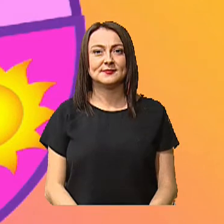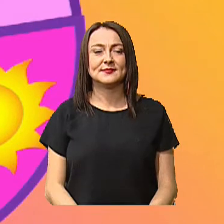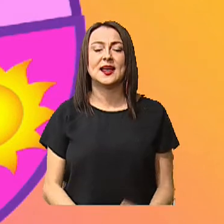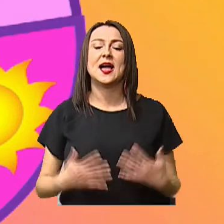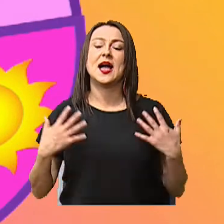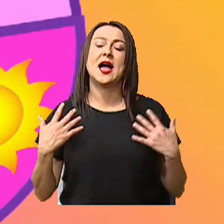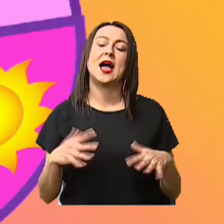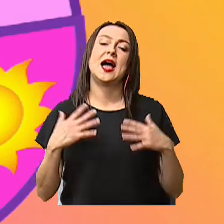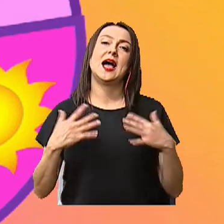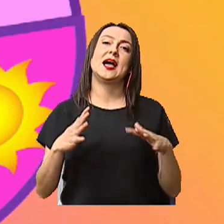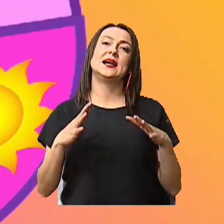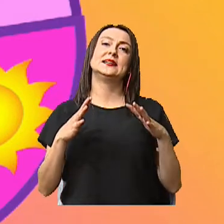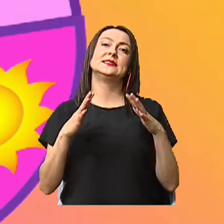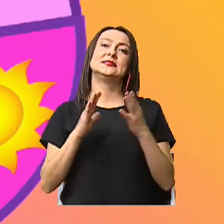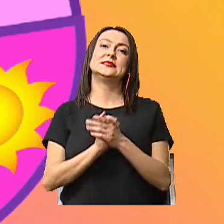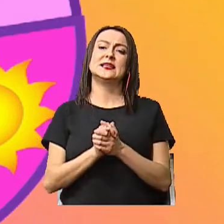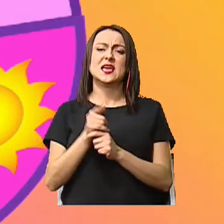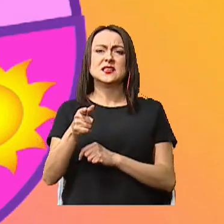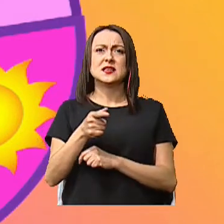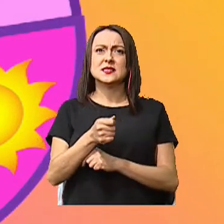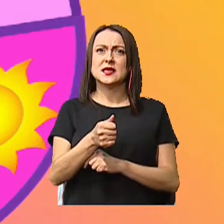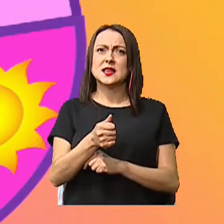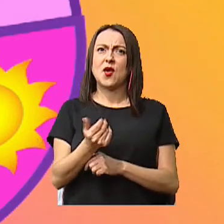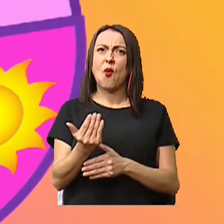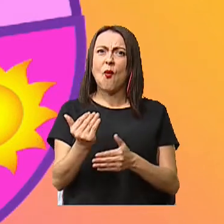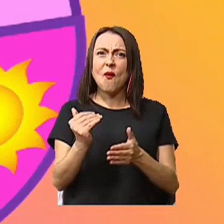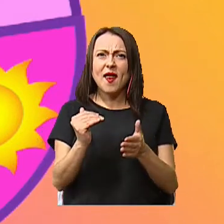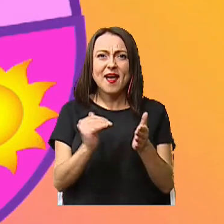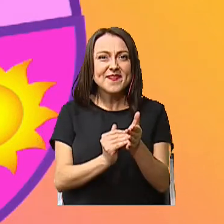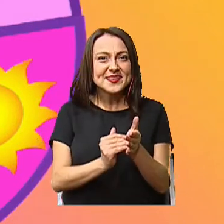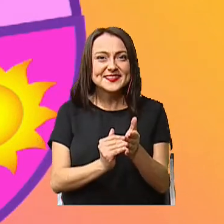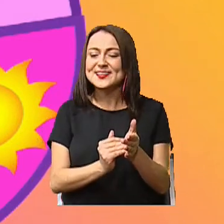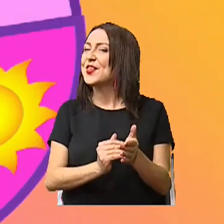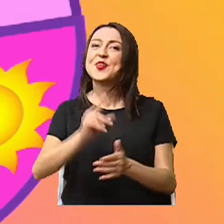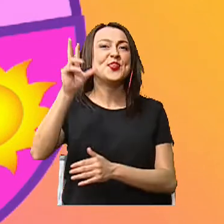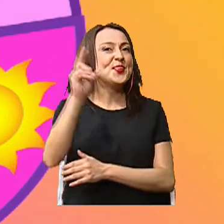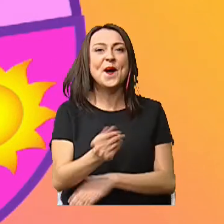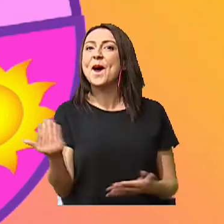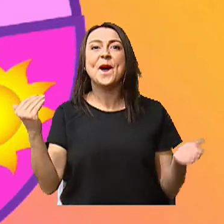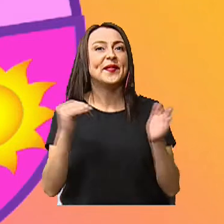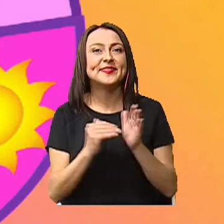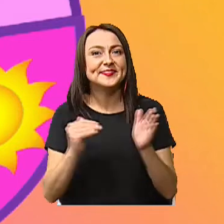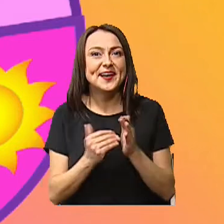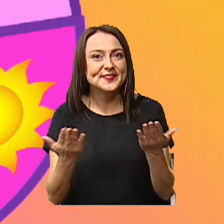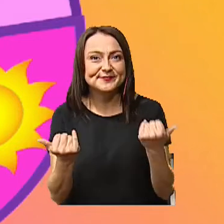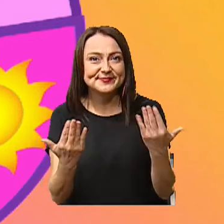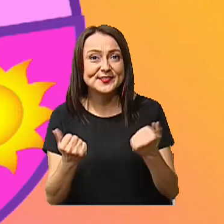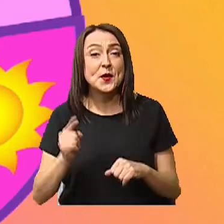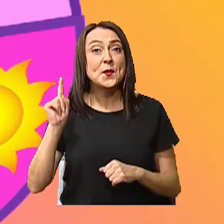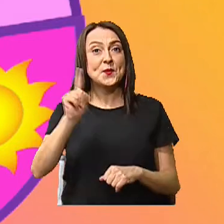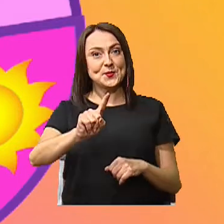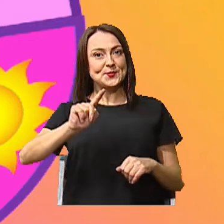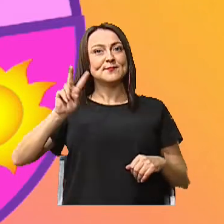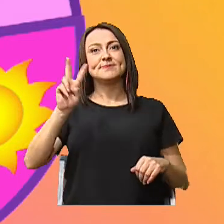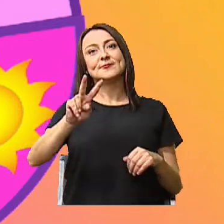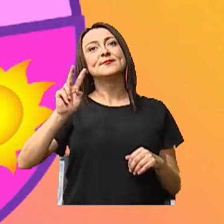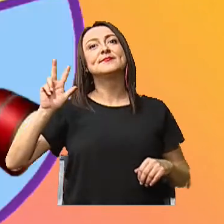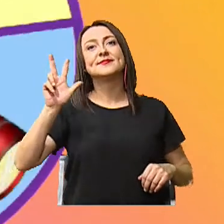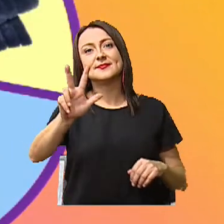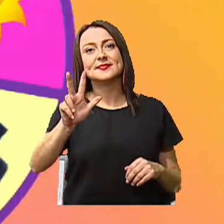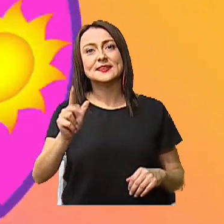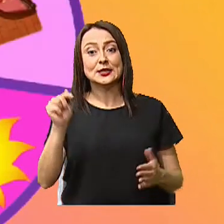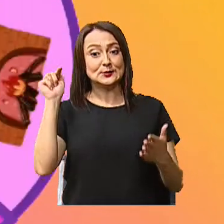Ay, como que esta linterna quiere otra vez, chicos. No, vamos de nuevo. Uno, dos, tres.